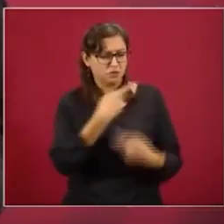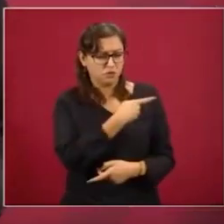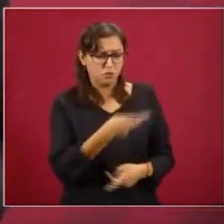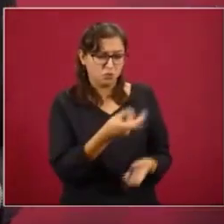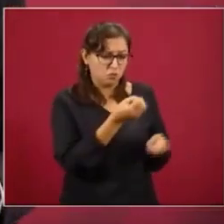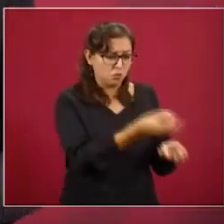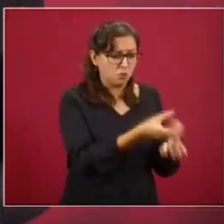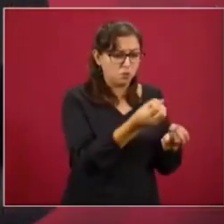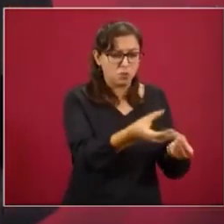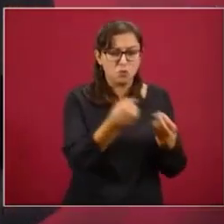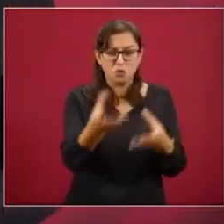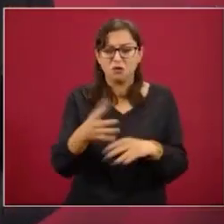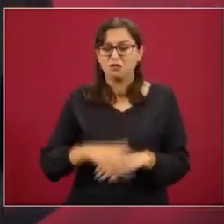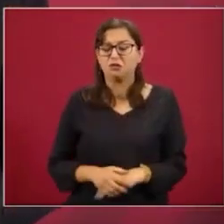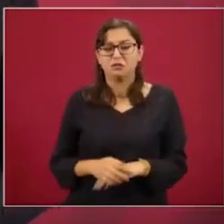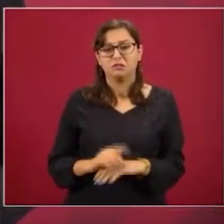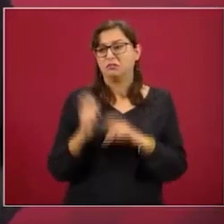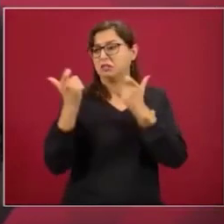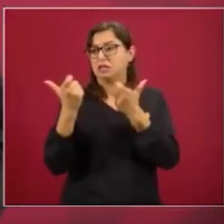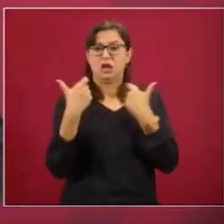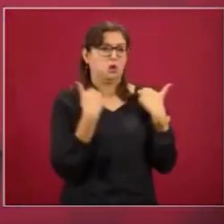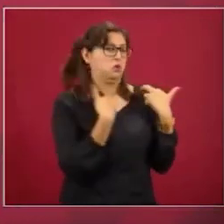Dice, se regala el dinero.